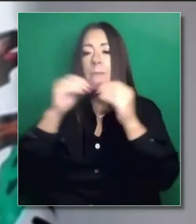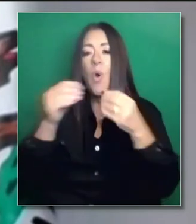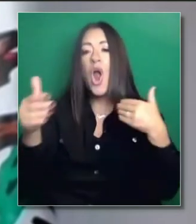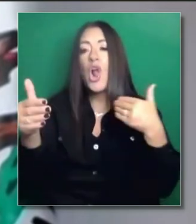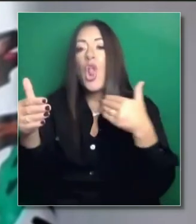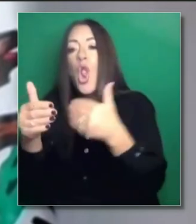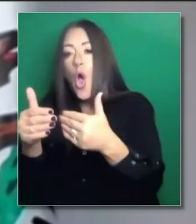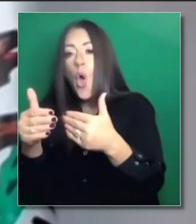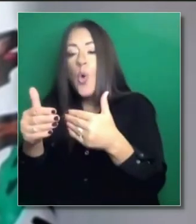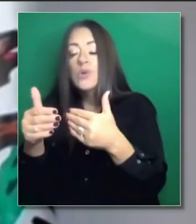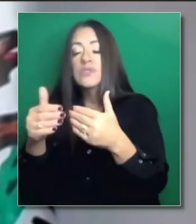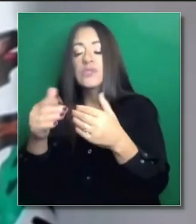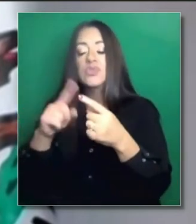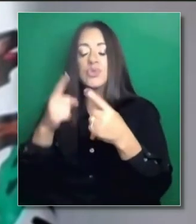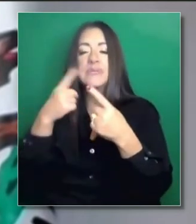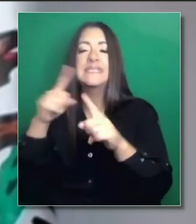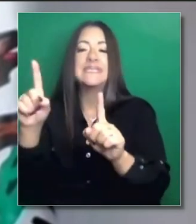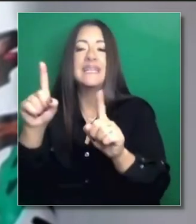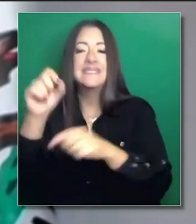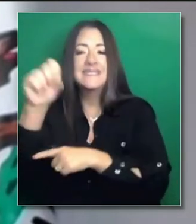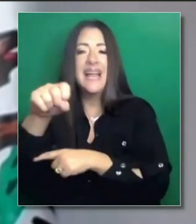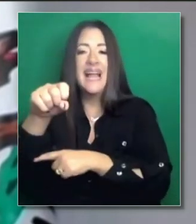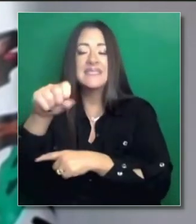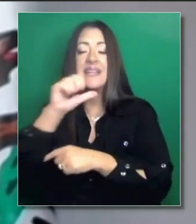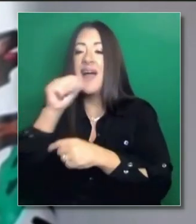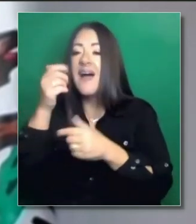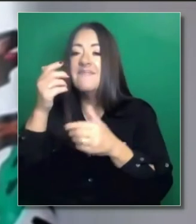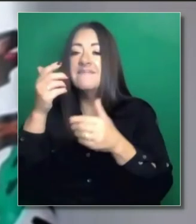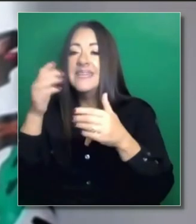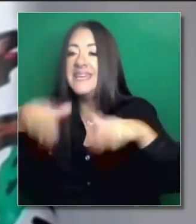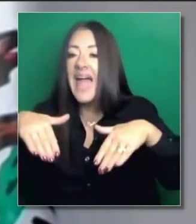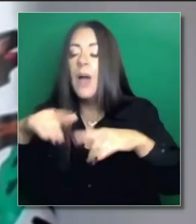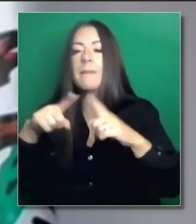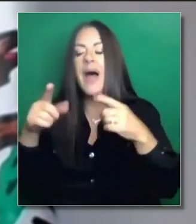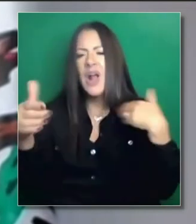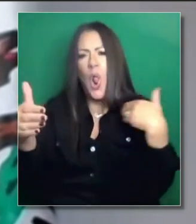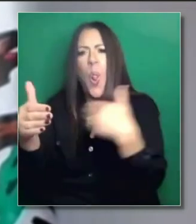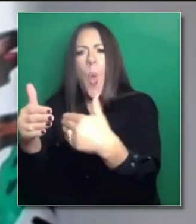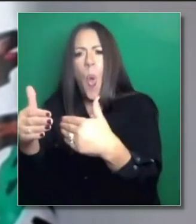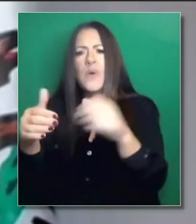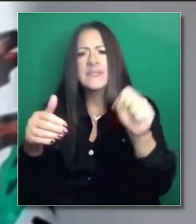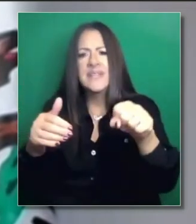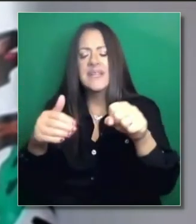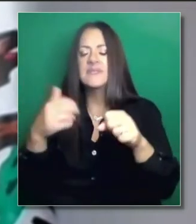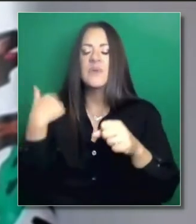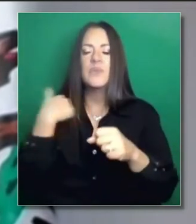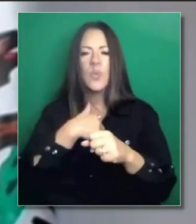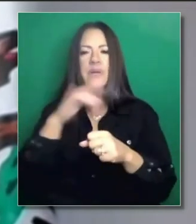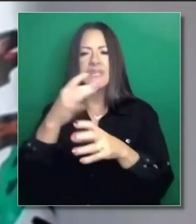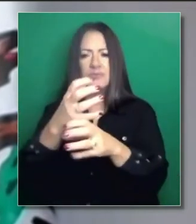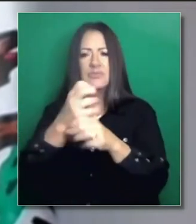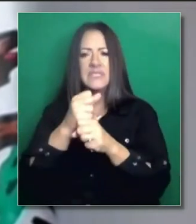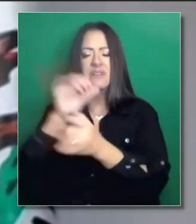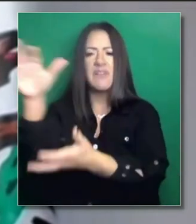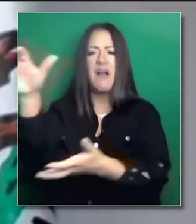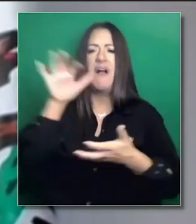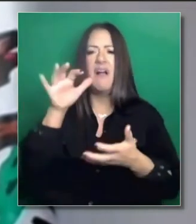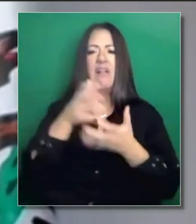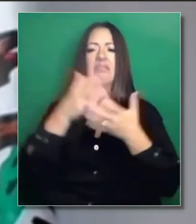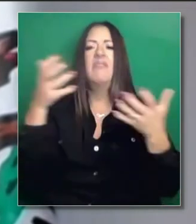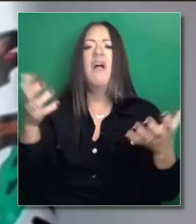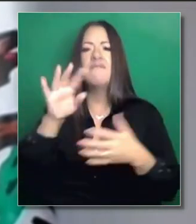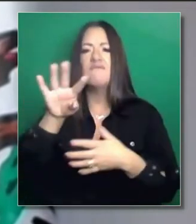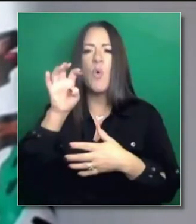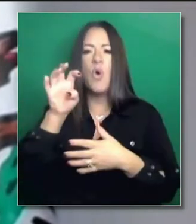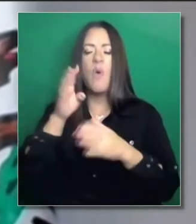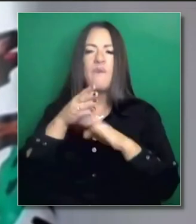luz al fondo del túnel. No nos van a ayudar inmediatamente, aunque 100% de las dosis que ha recibido California estuviera ya